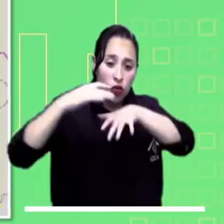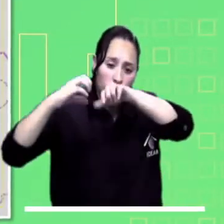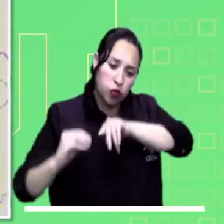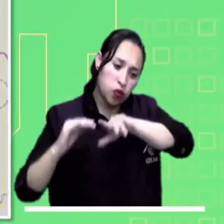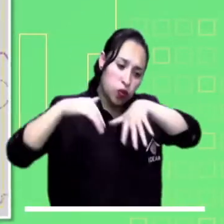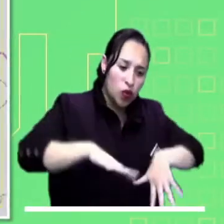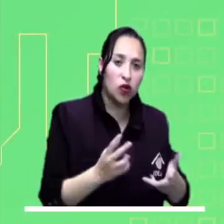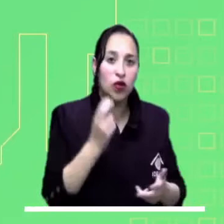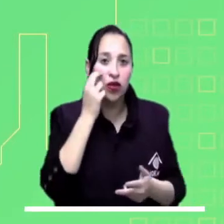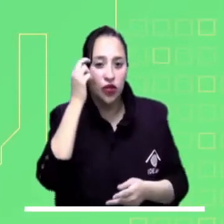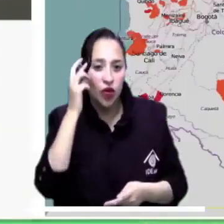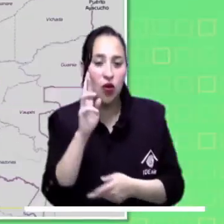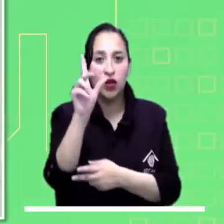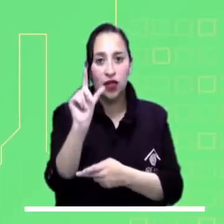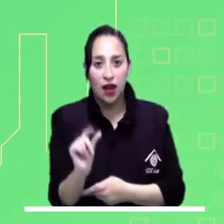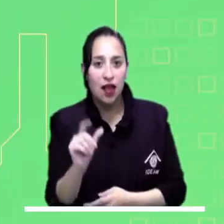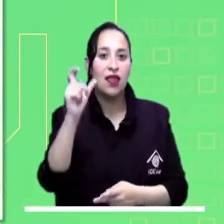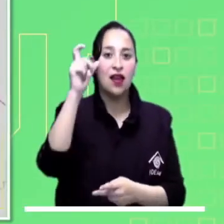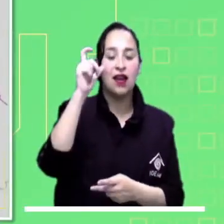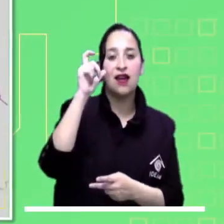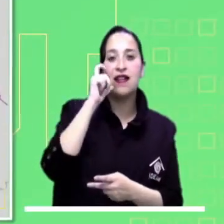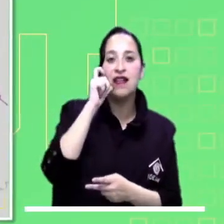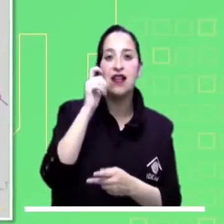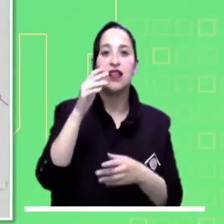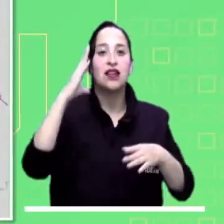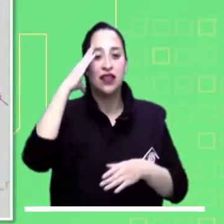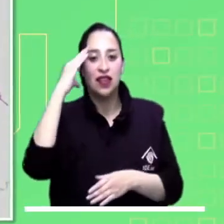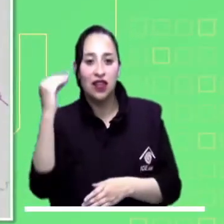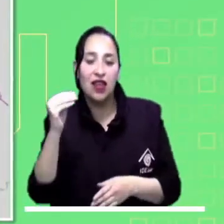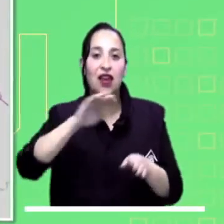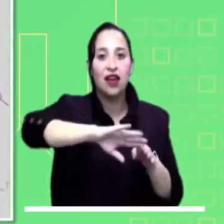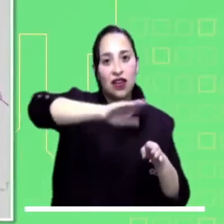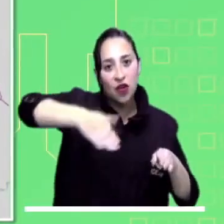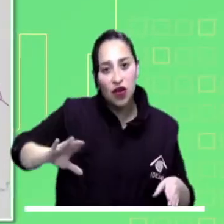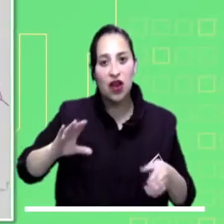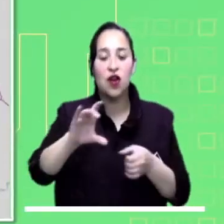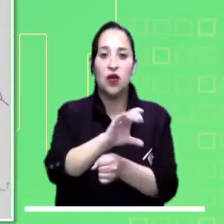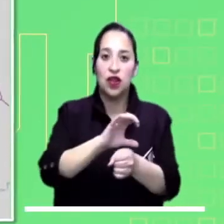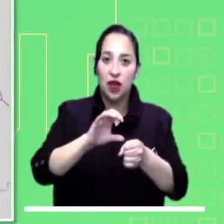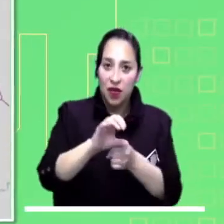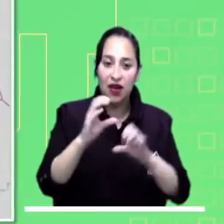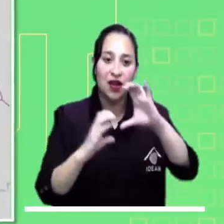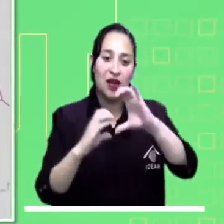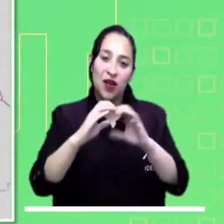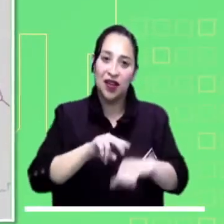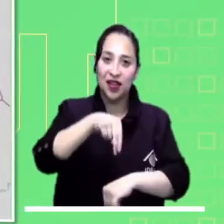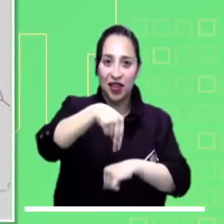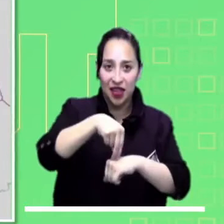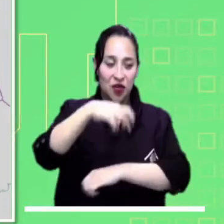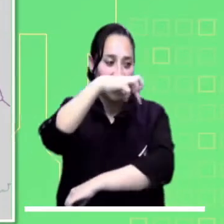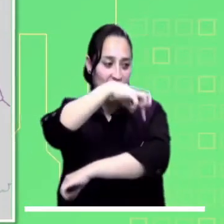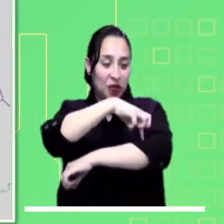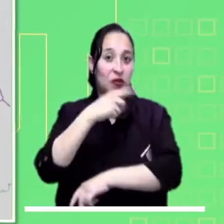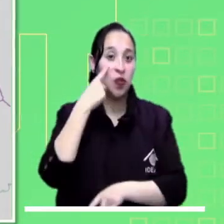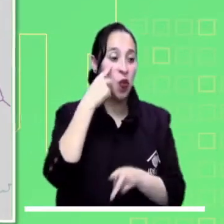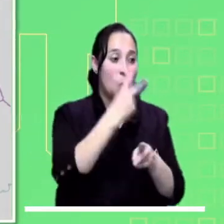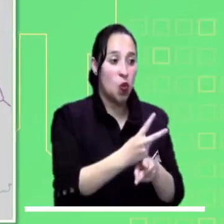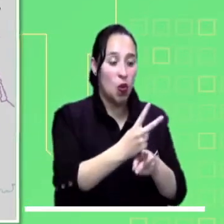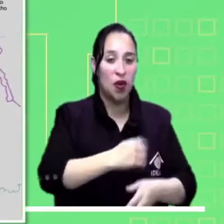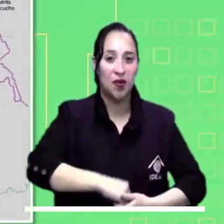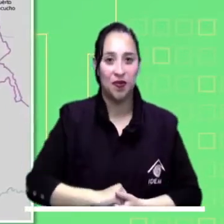Córdoba. Máxima precaución ante posibles deslizamientos de tierra en Chocó, Rizaralda, Caldas, Quindío, Antioquia,